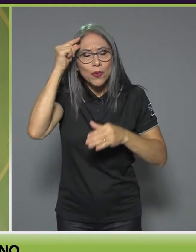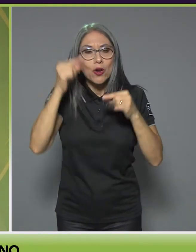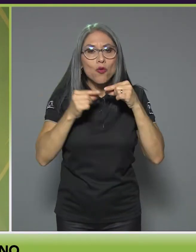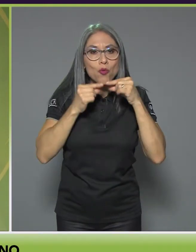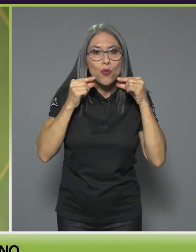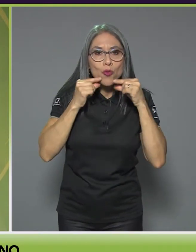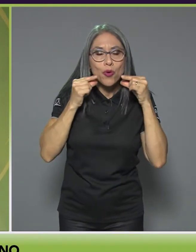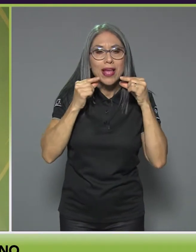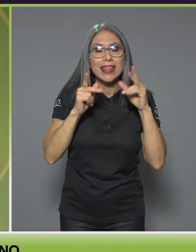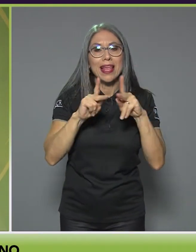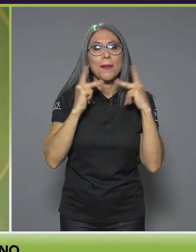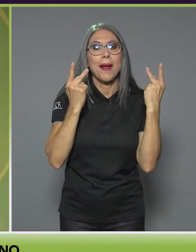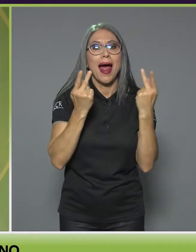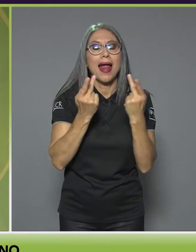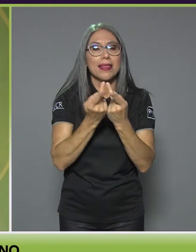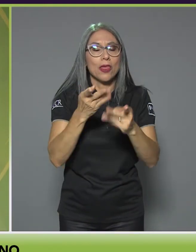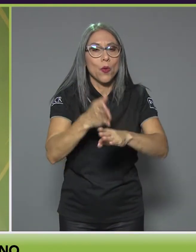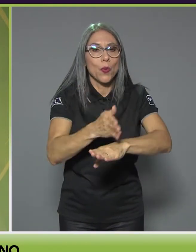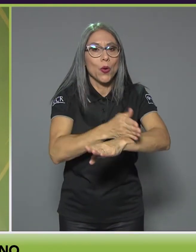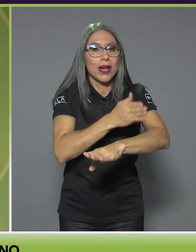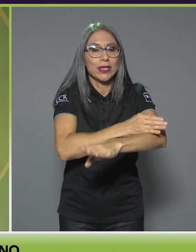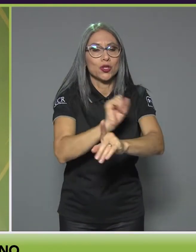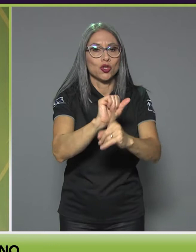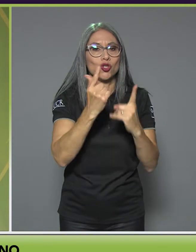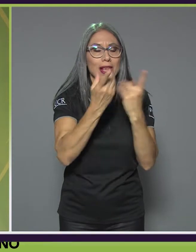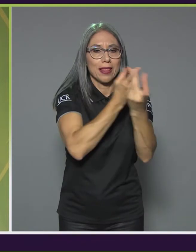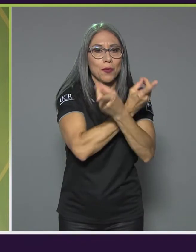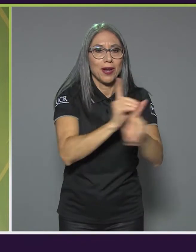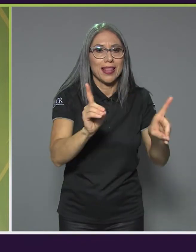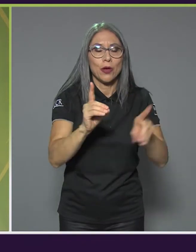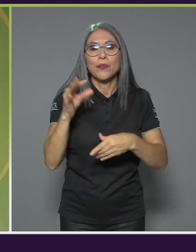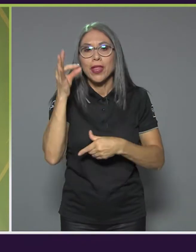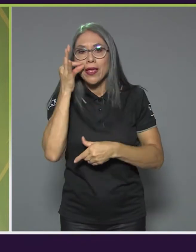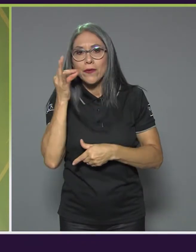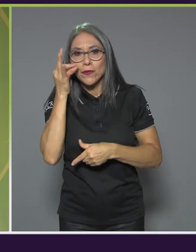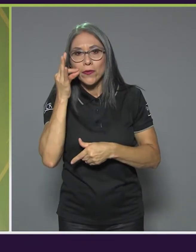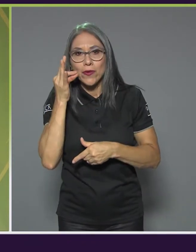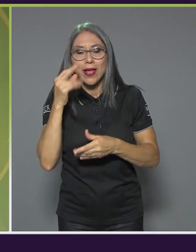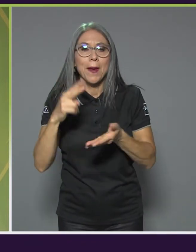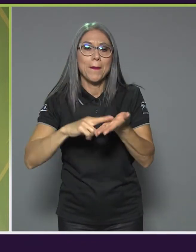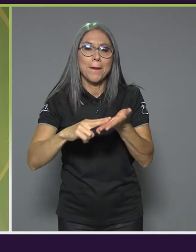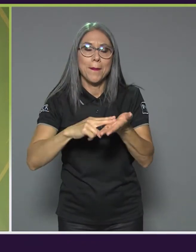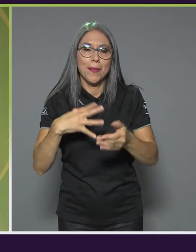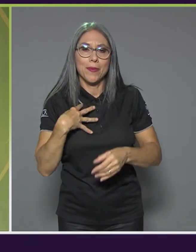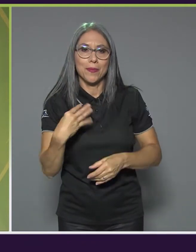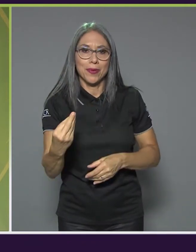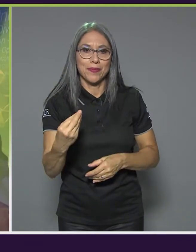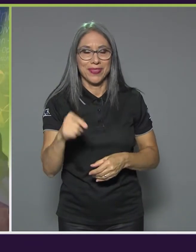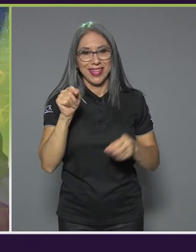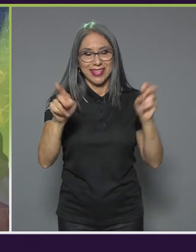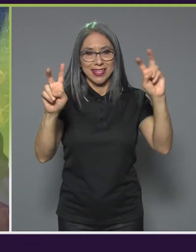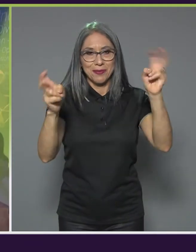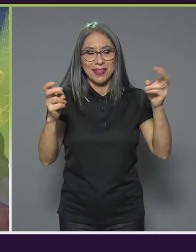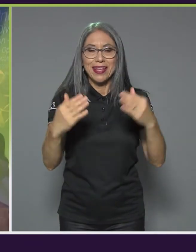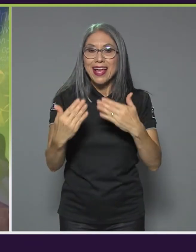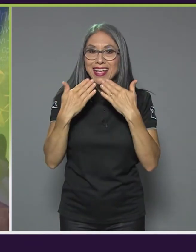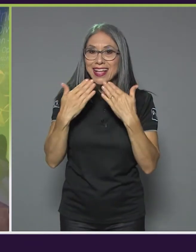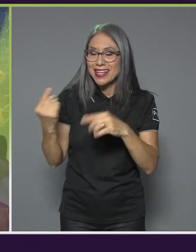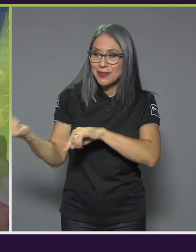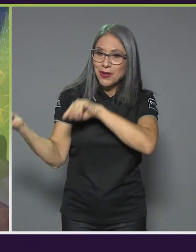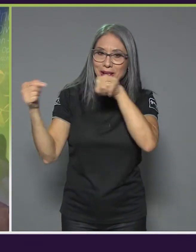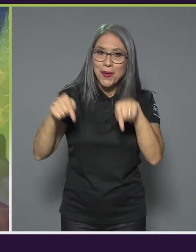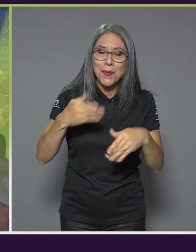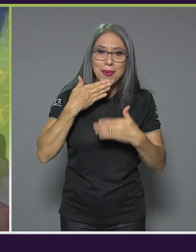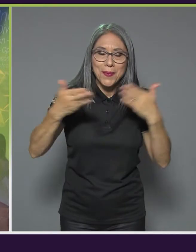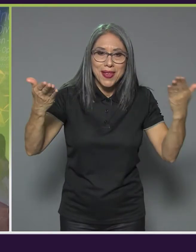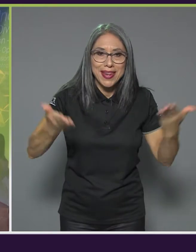Progreso Social Democrático y de José María Figueres del Partido Liberación Nacional sobre esta temática. Muchas gracias por acompañarnos y